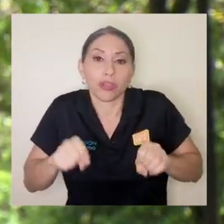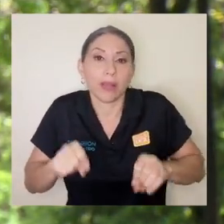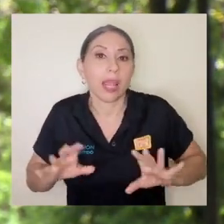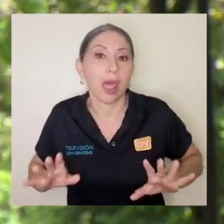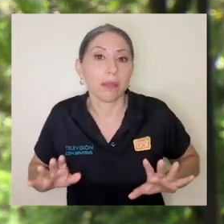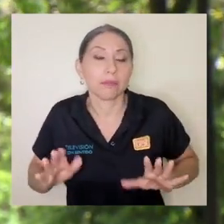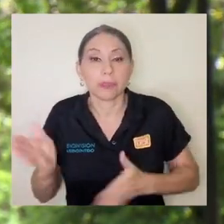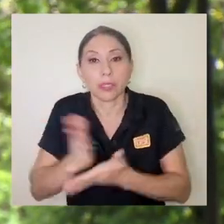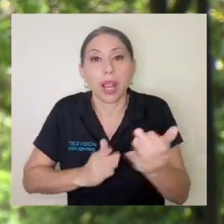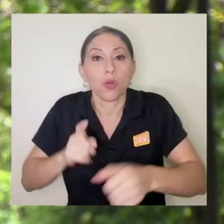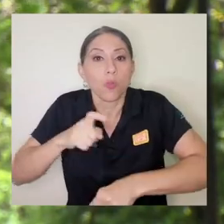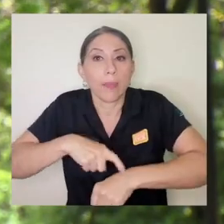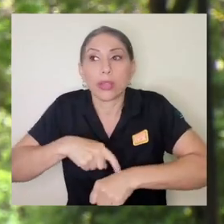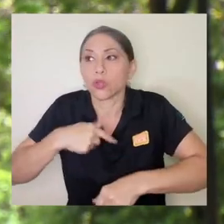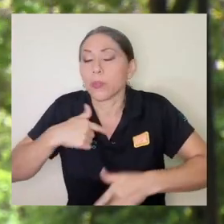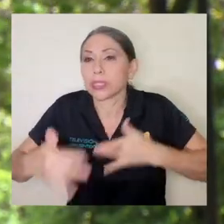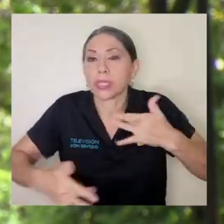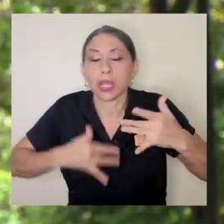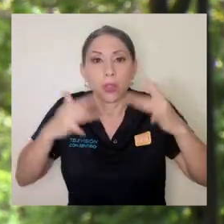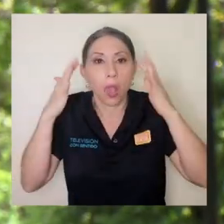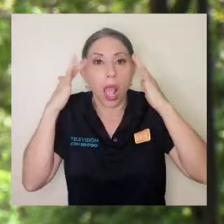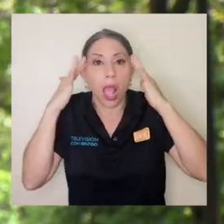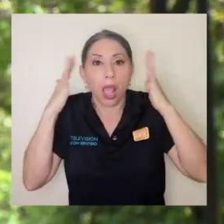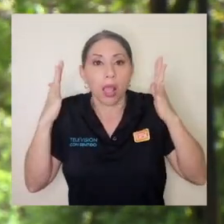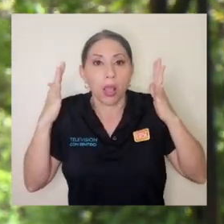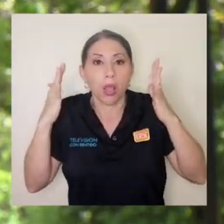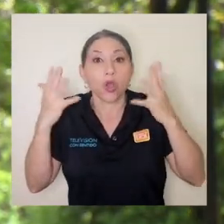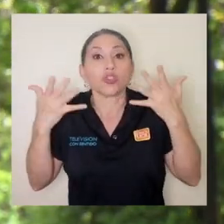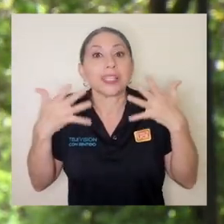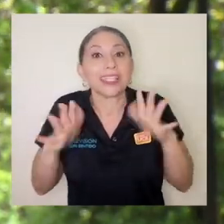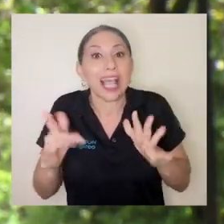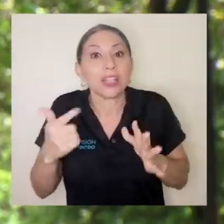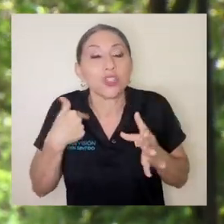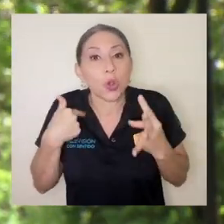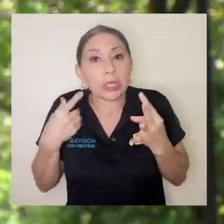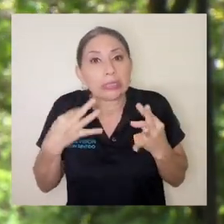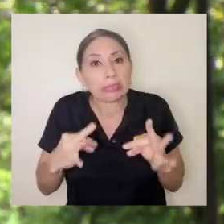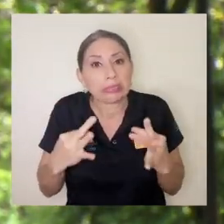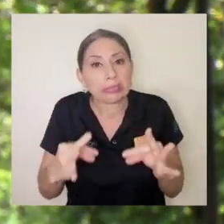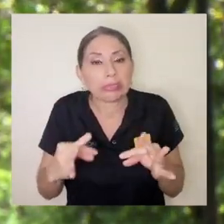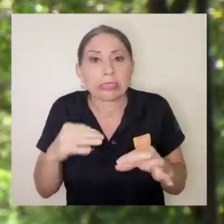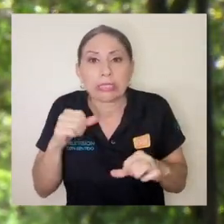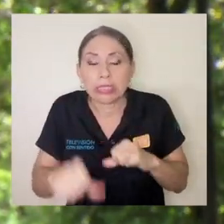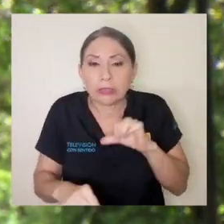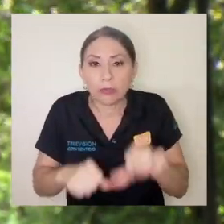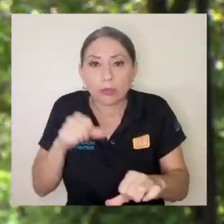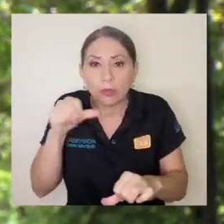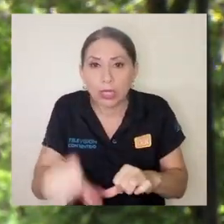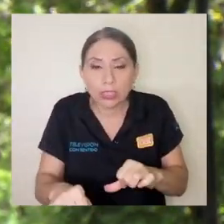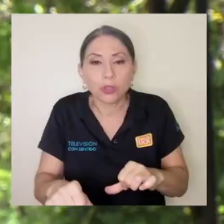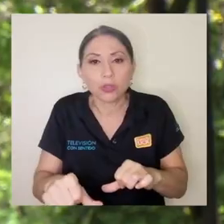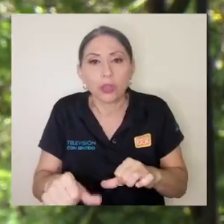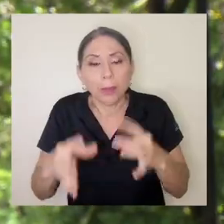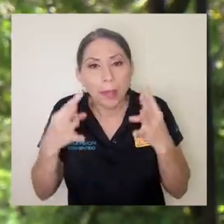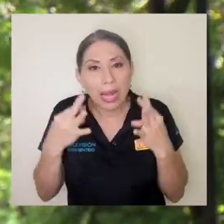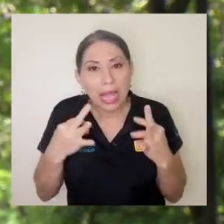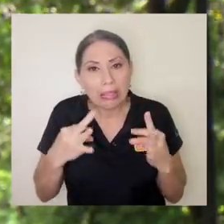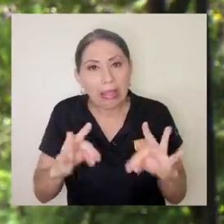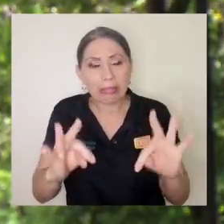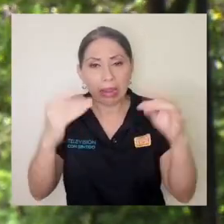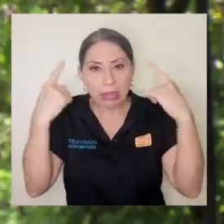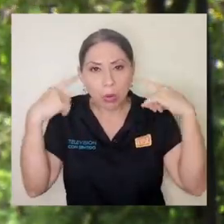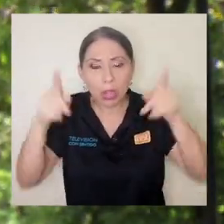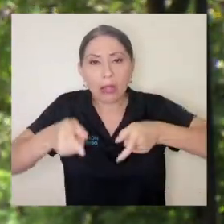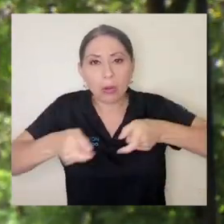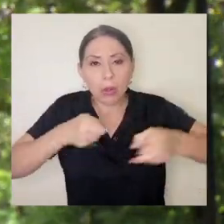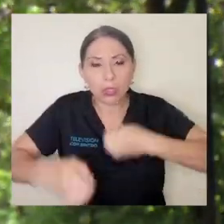sumamente abrumado o yo ya he hecho mis intentos o mis esfuerzos para tratar de lograr esa regulación